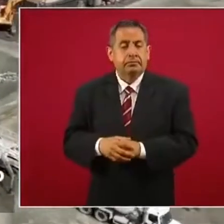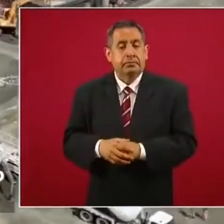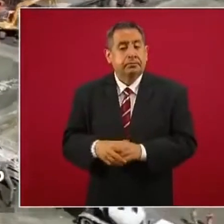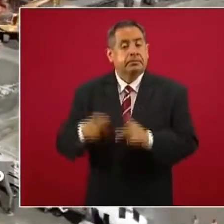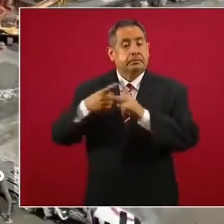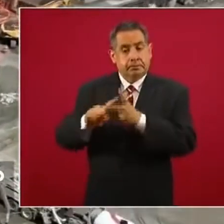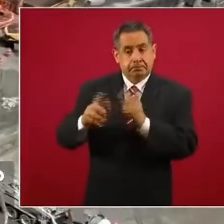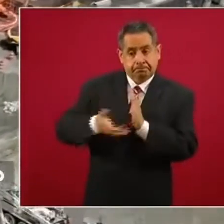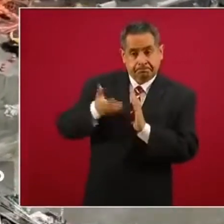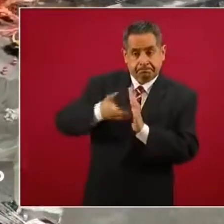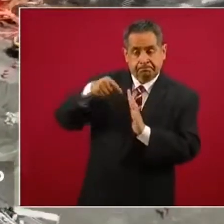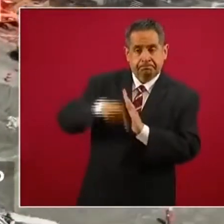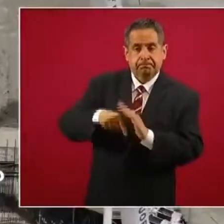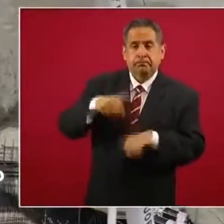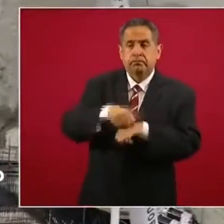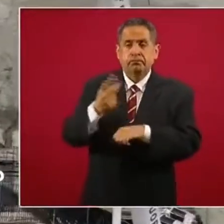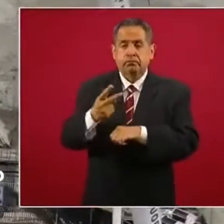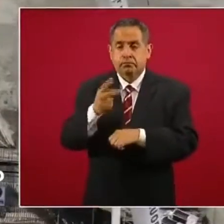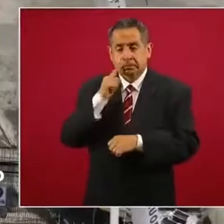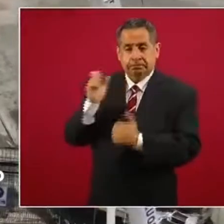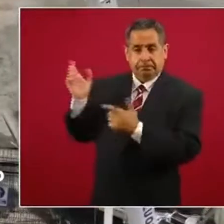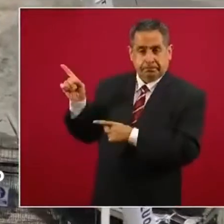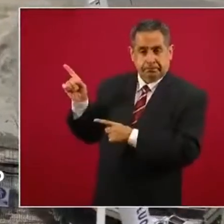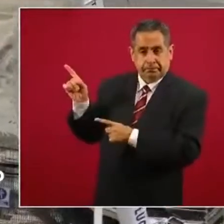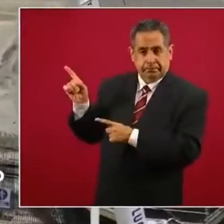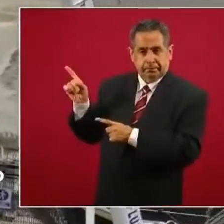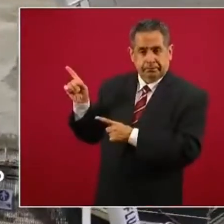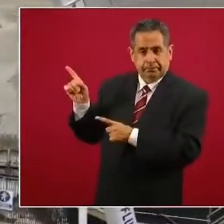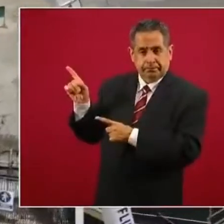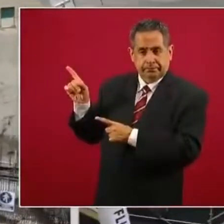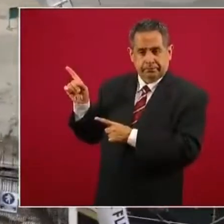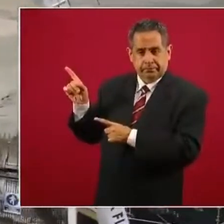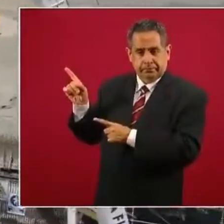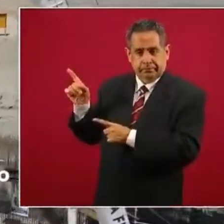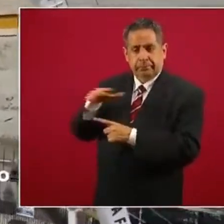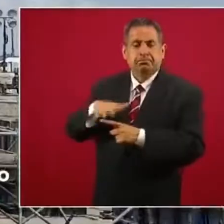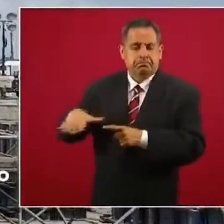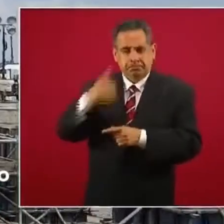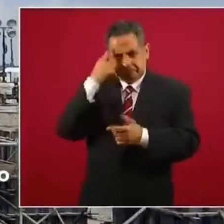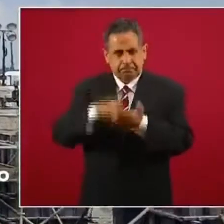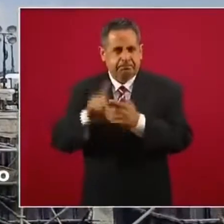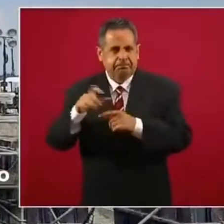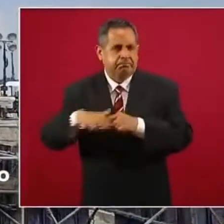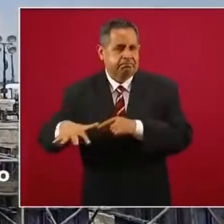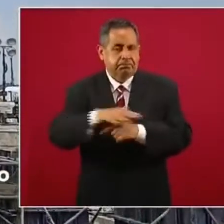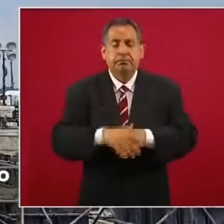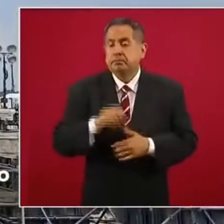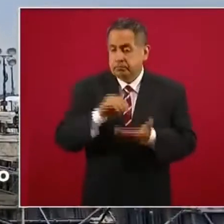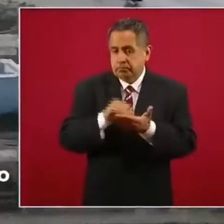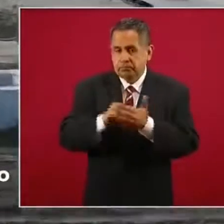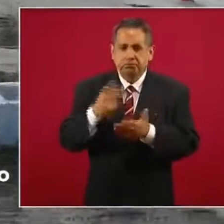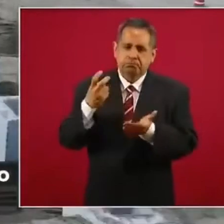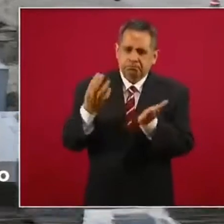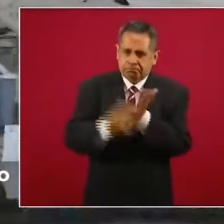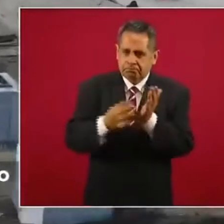la cimentación de la mesa 2 de los tambores de coque y los trabajos en la columna 1 en la planta coquizadora. Se continúa también con el armado de